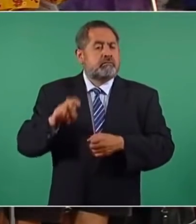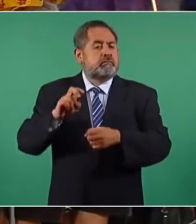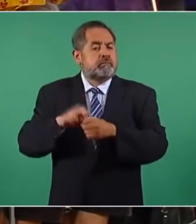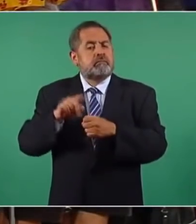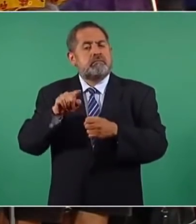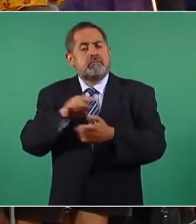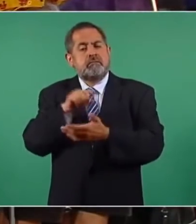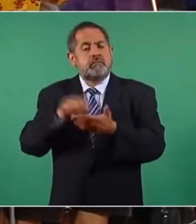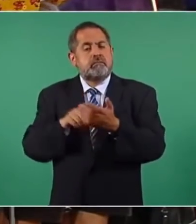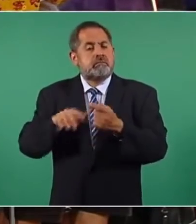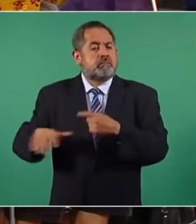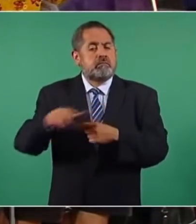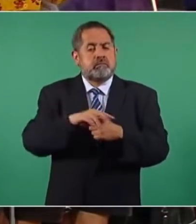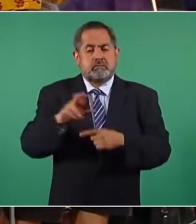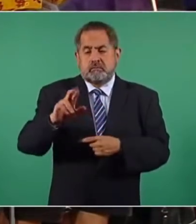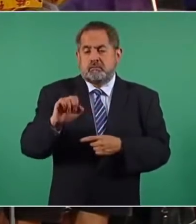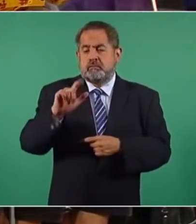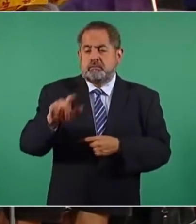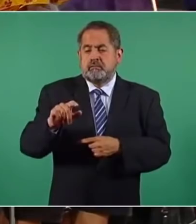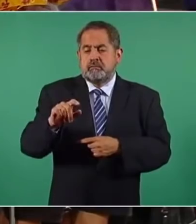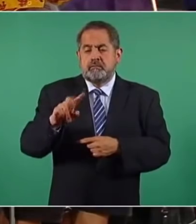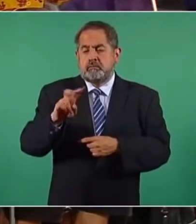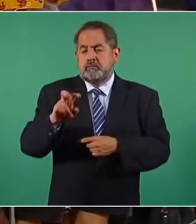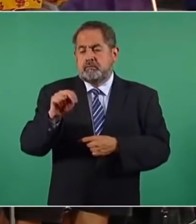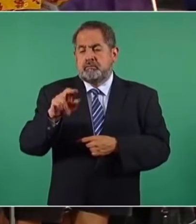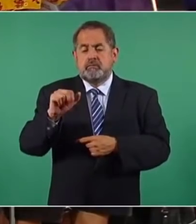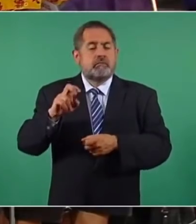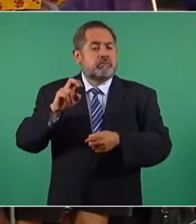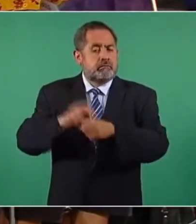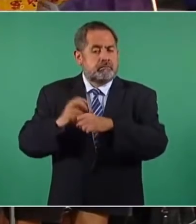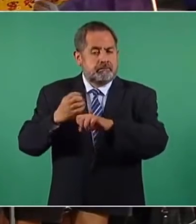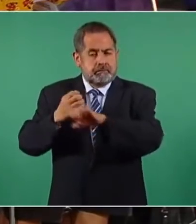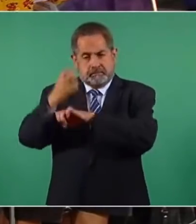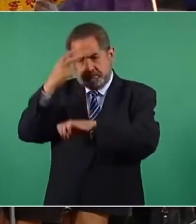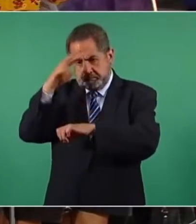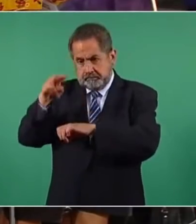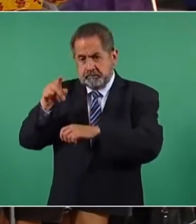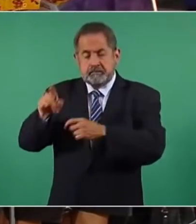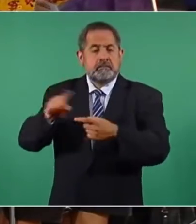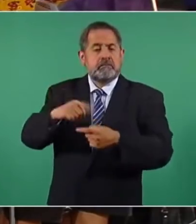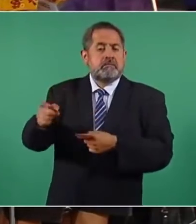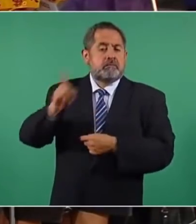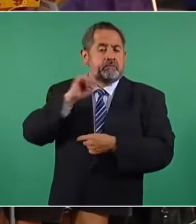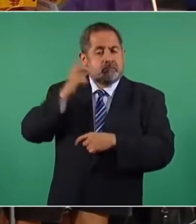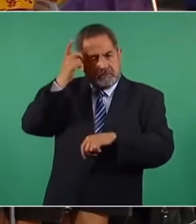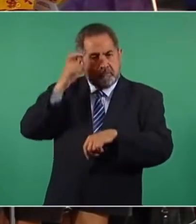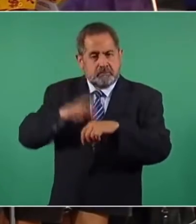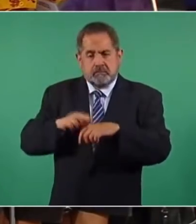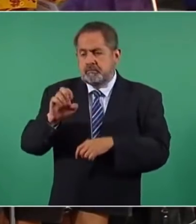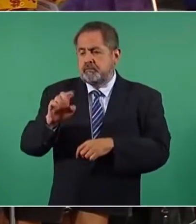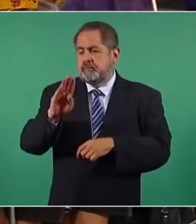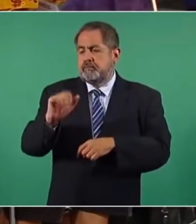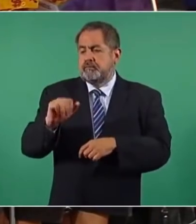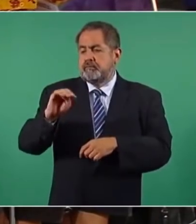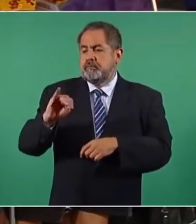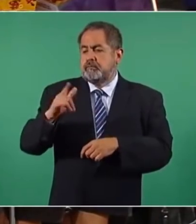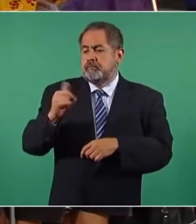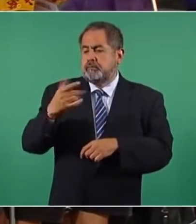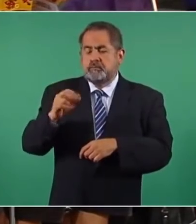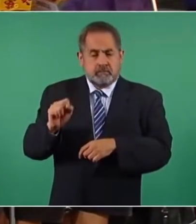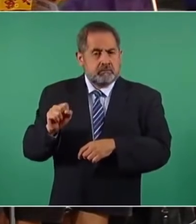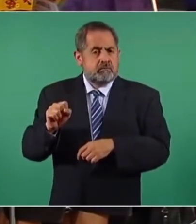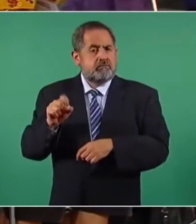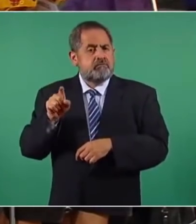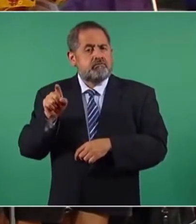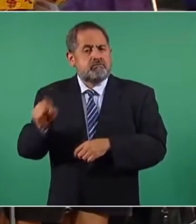fraccionamiento Real Verona en el Estado de México. La directora, la profesora Elba Milagros Quintero Zamora